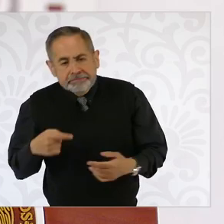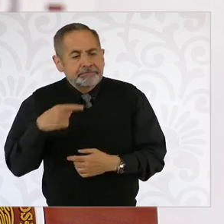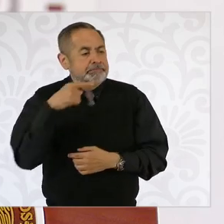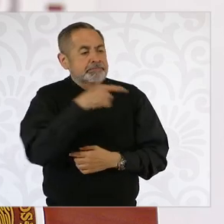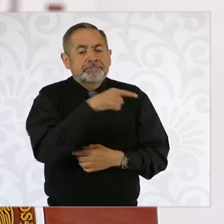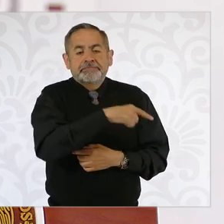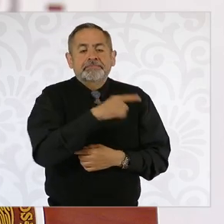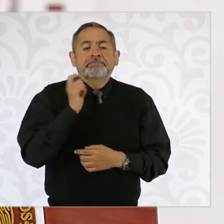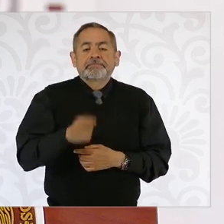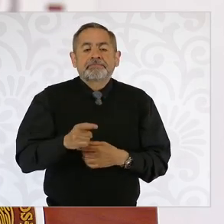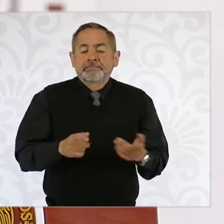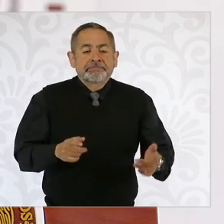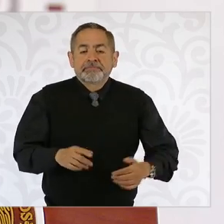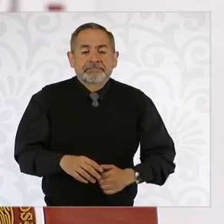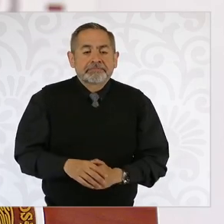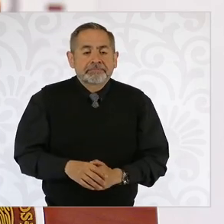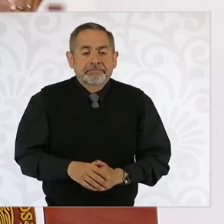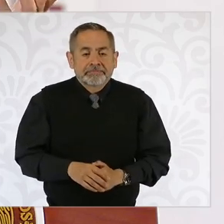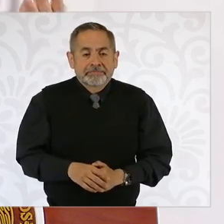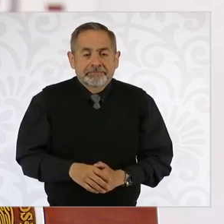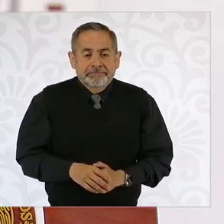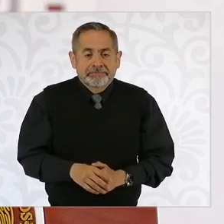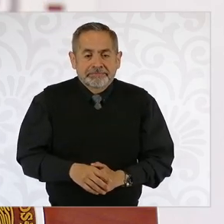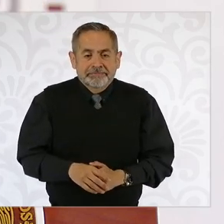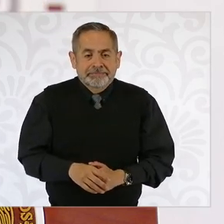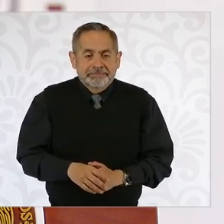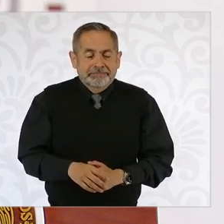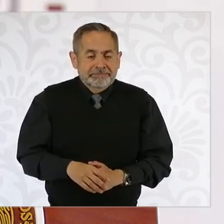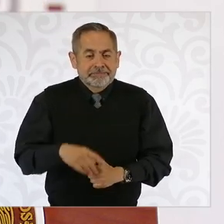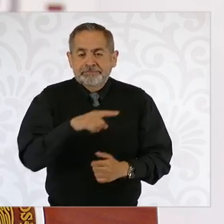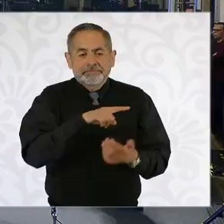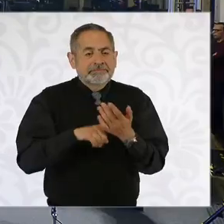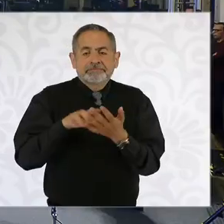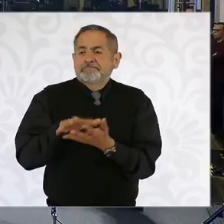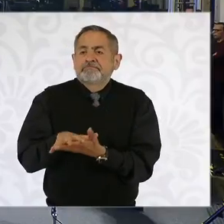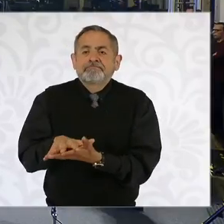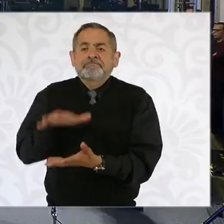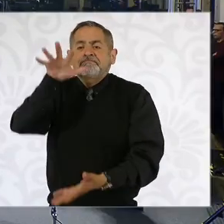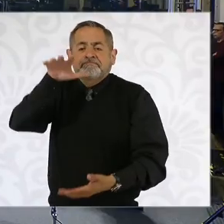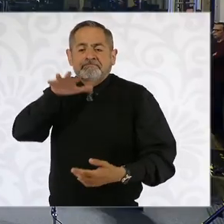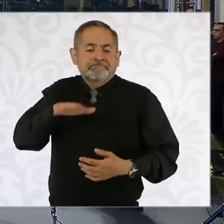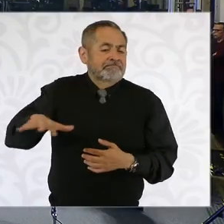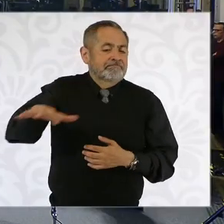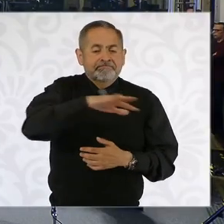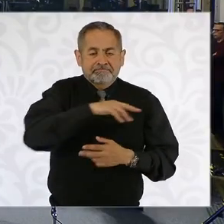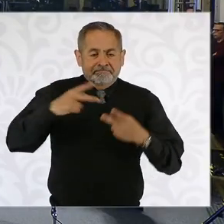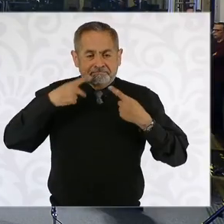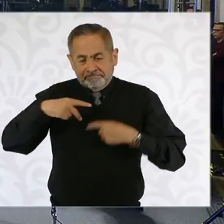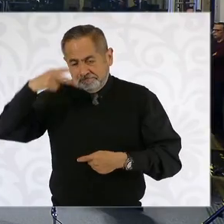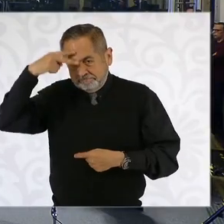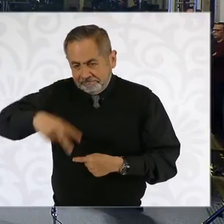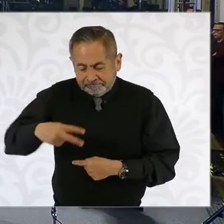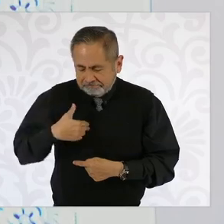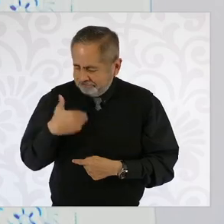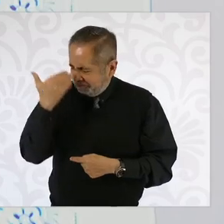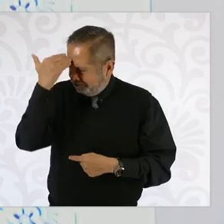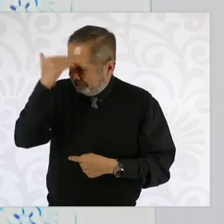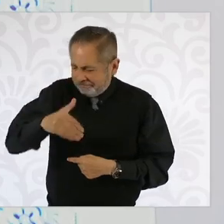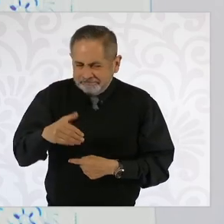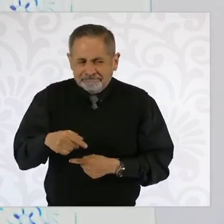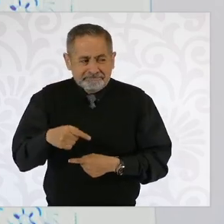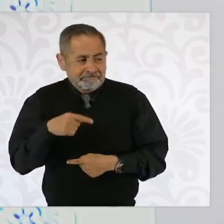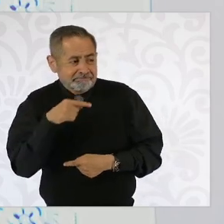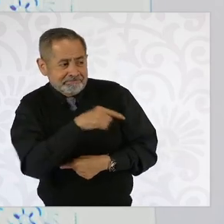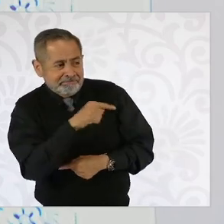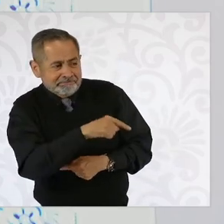pues, la mayoría del pueblo está consciente de que lo que